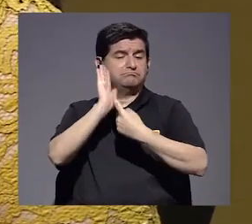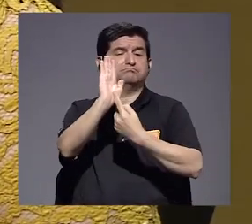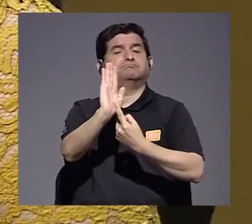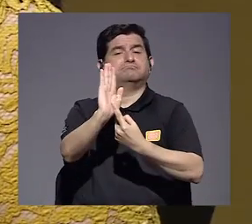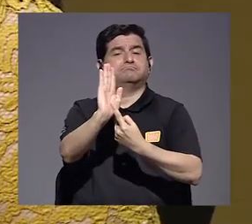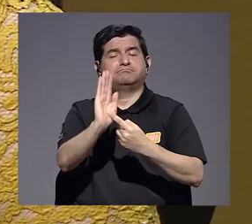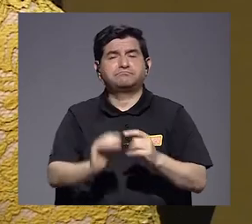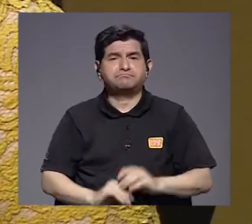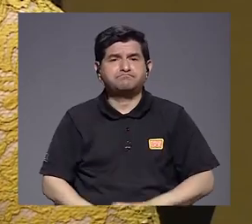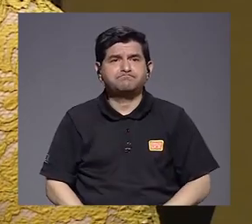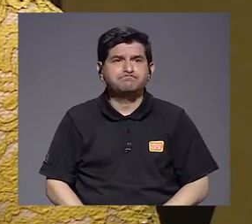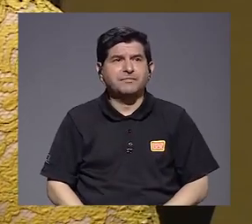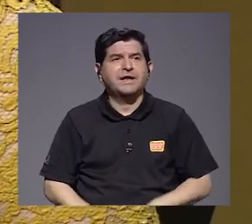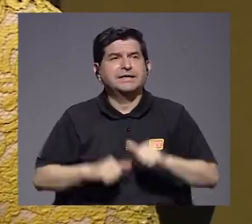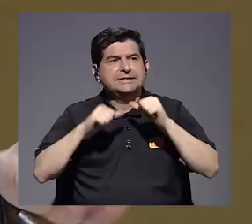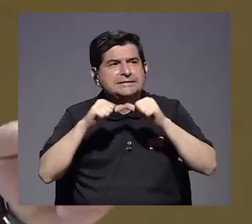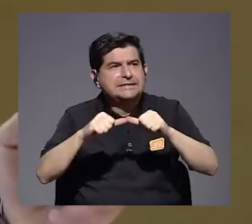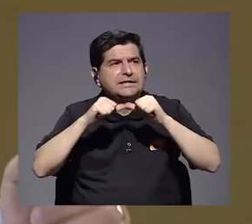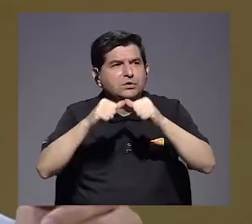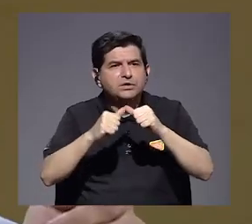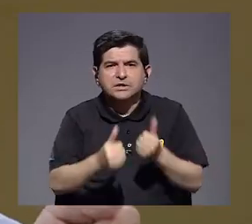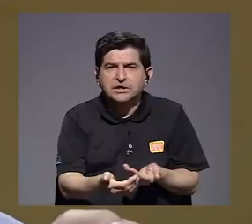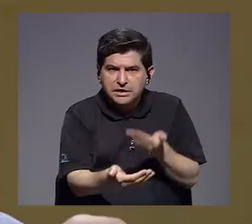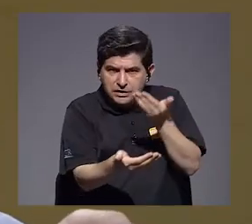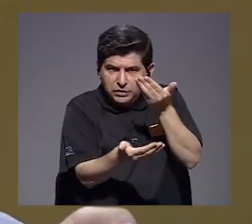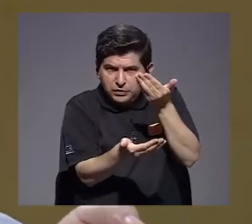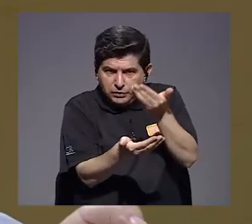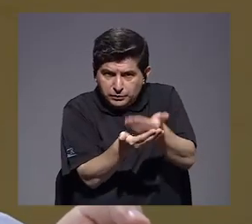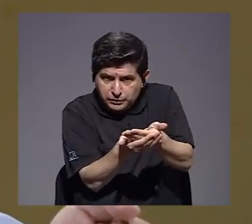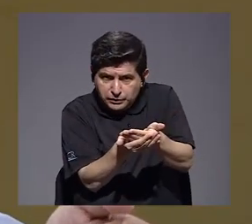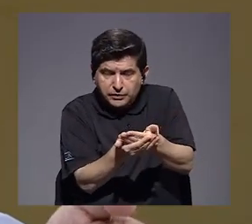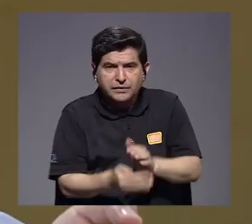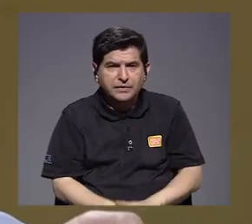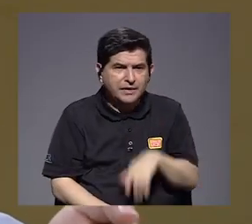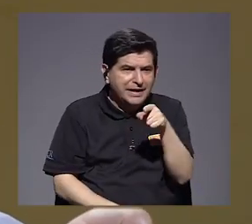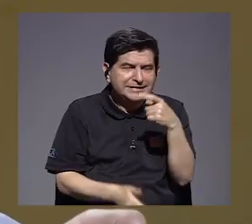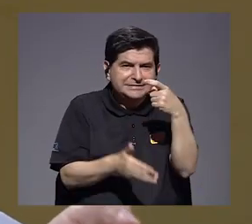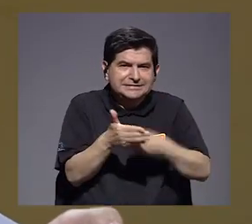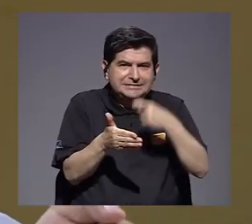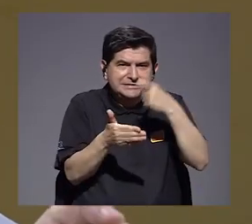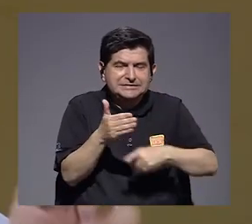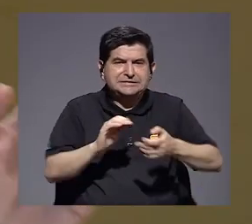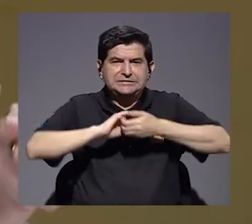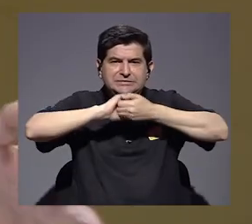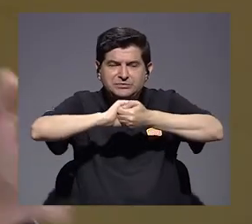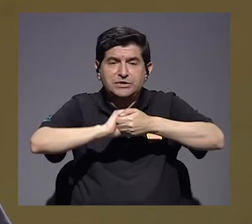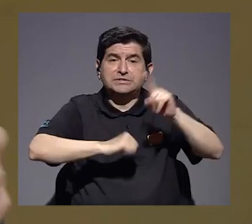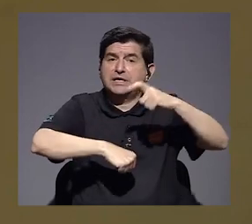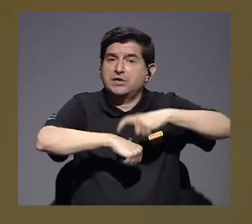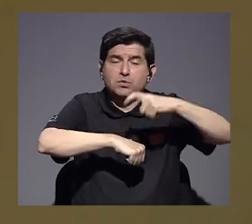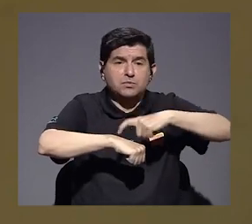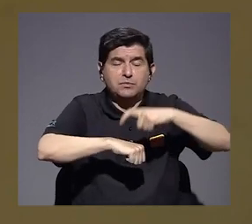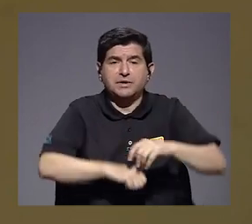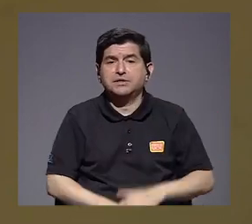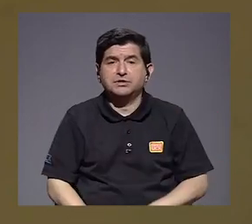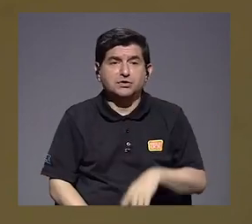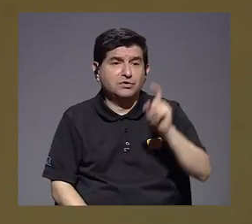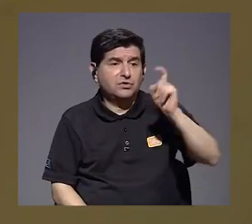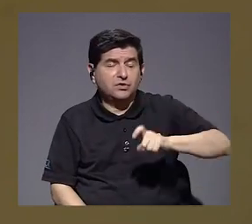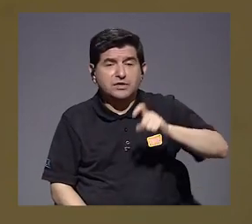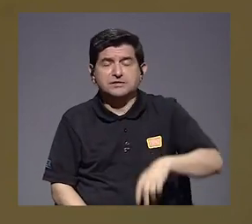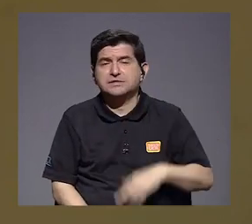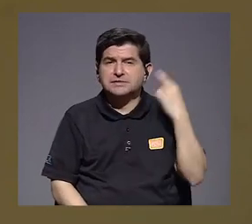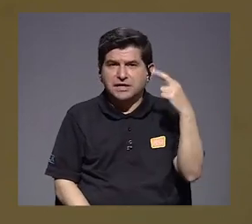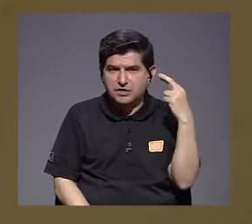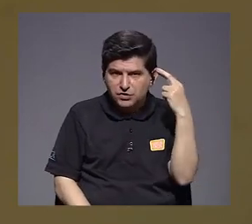sistemáticamente que ese impuesto solidario en un momento determinado tiene que estar desde